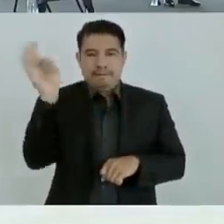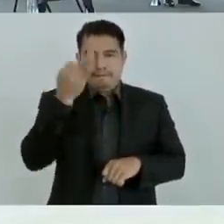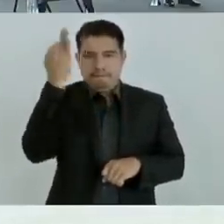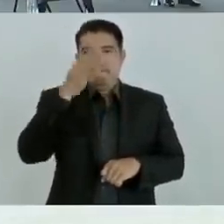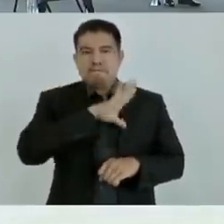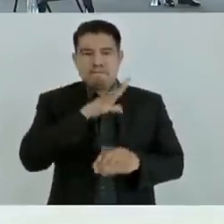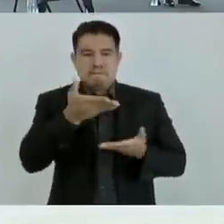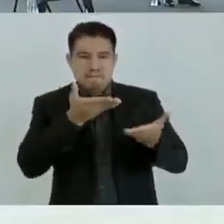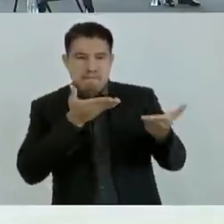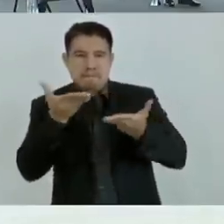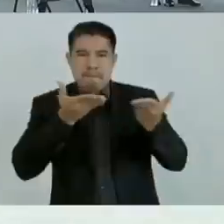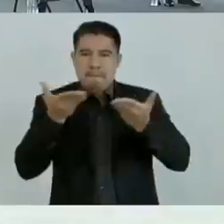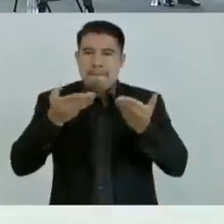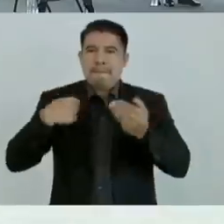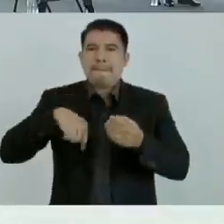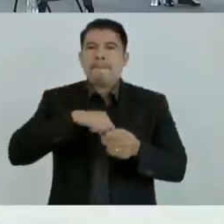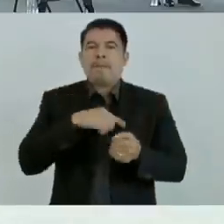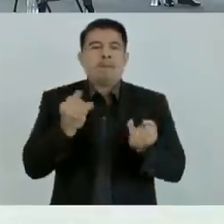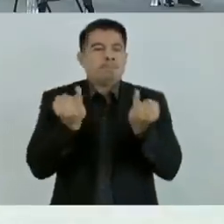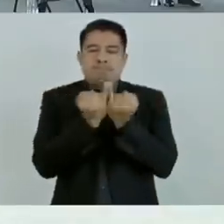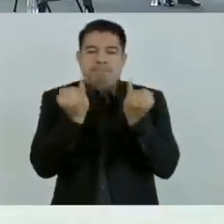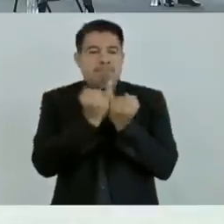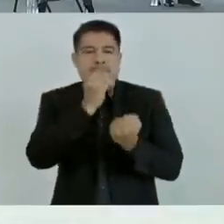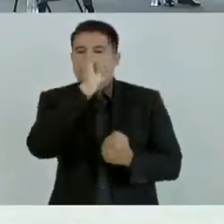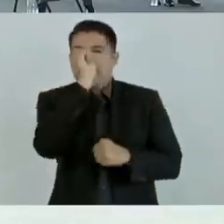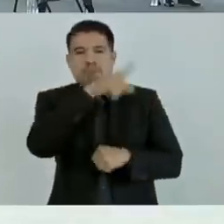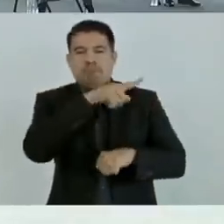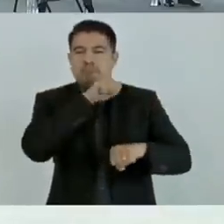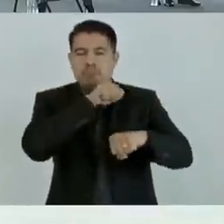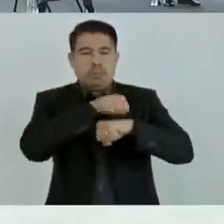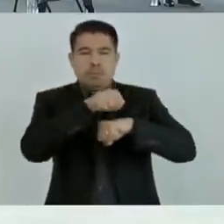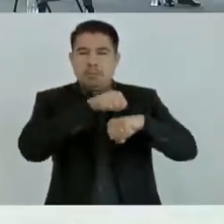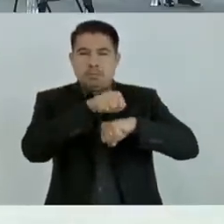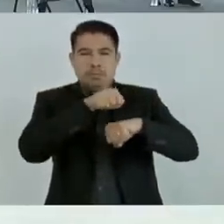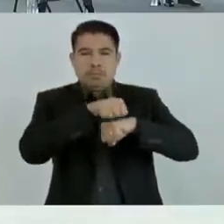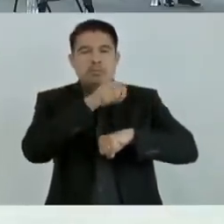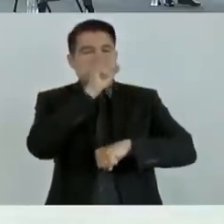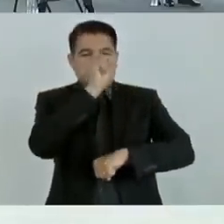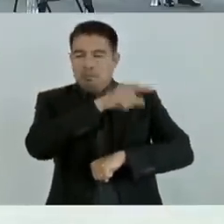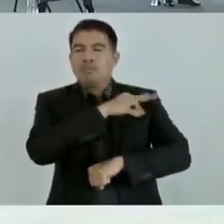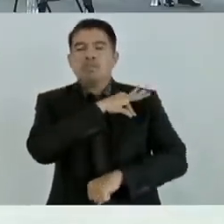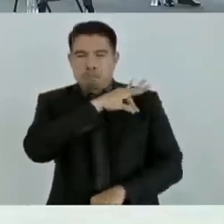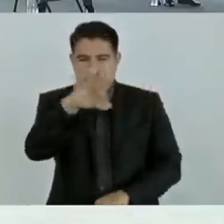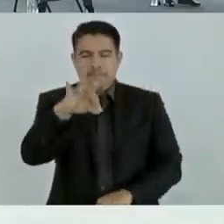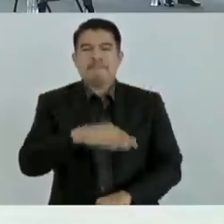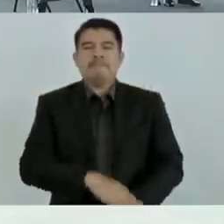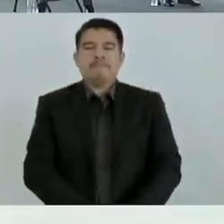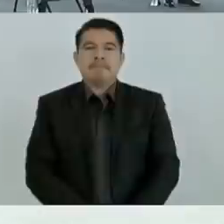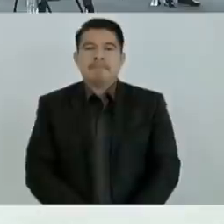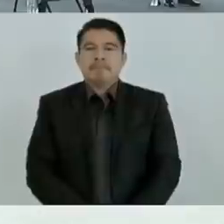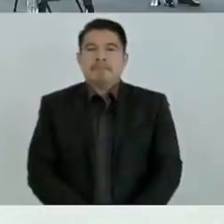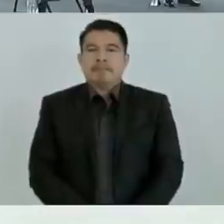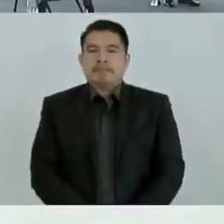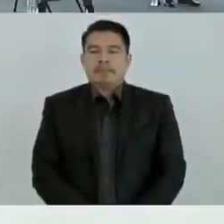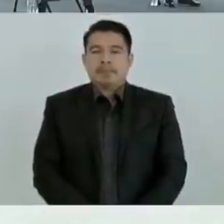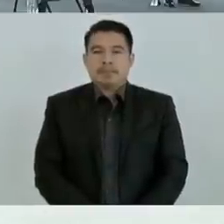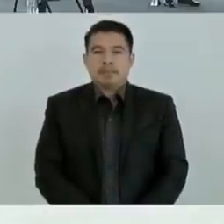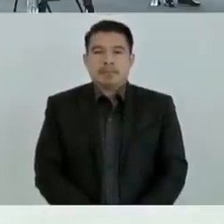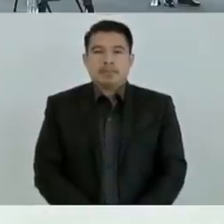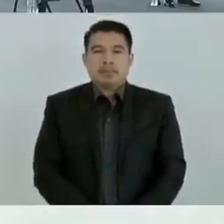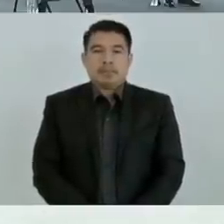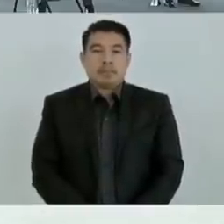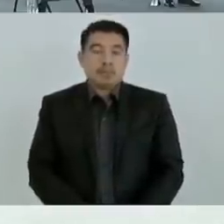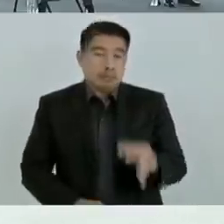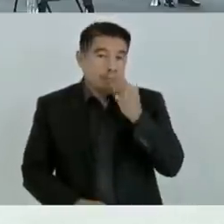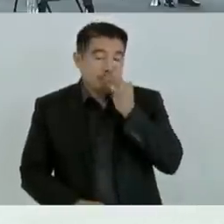está administrando este aeropuerto, así podría administrarse también el de Tapachula, que me